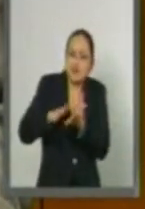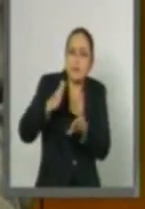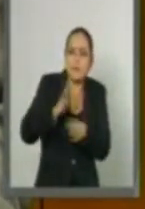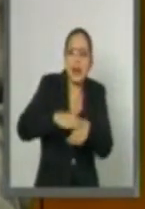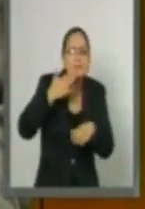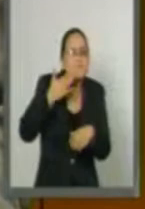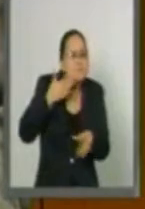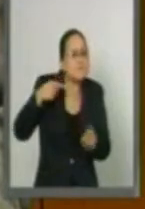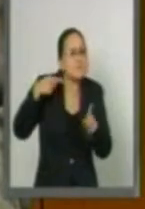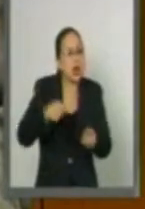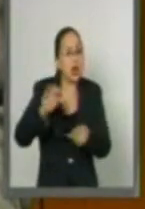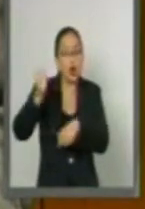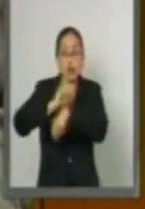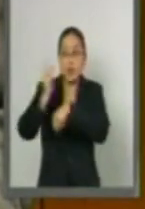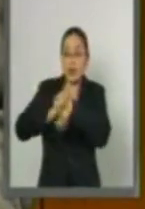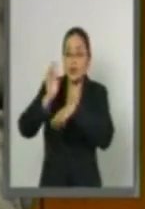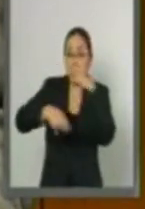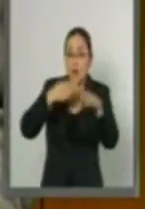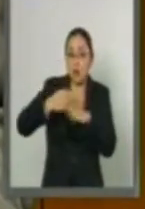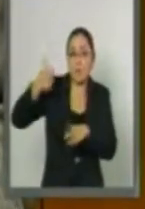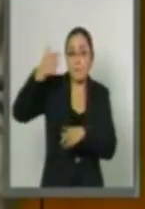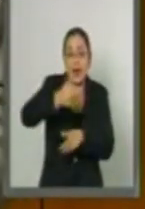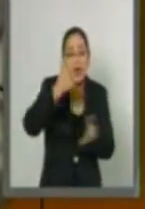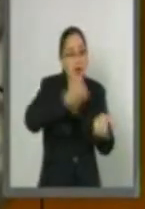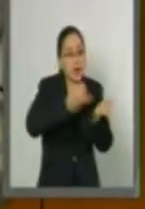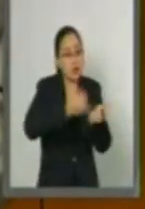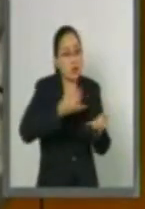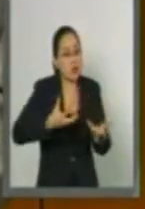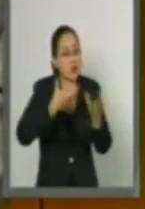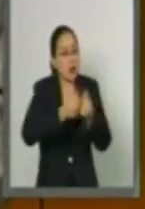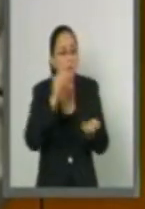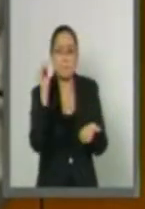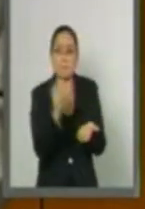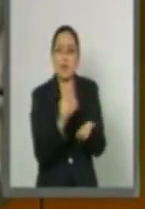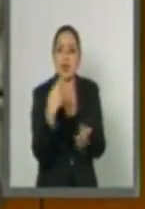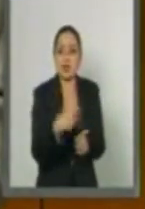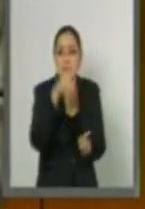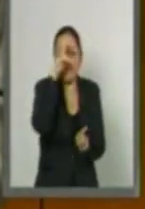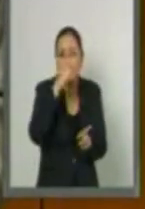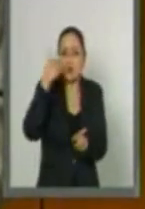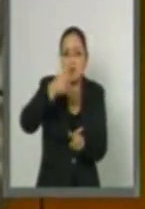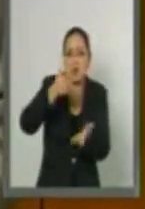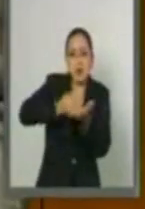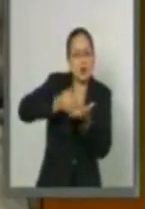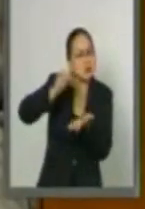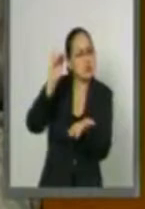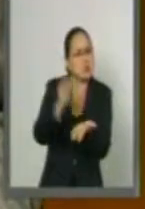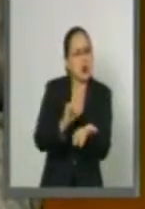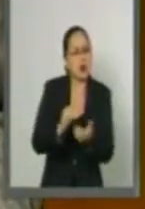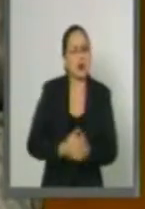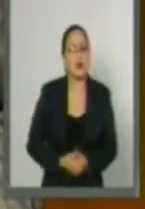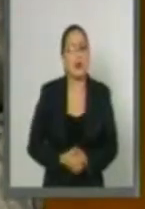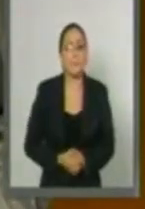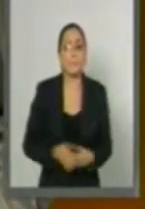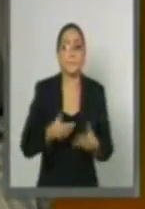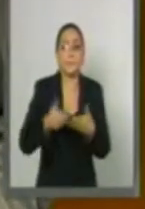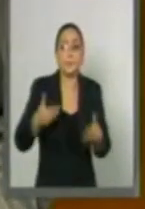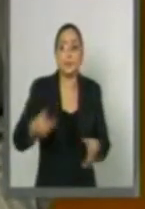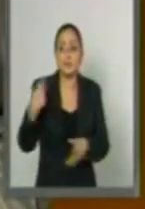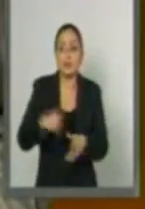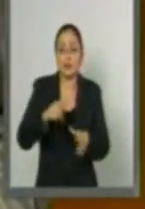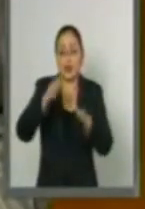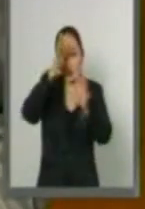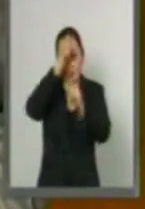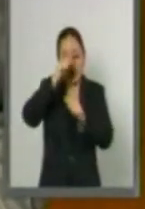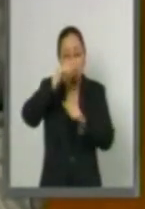que ningún otro país en el mundo paga un arancel tan bajo como el que paga México. Ahora bien, en el Tratado de Libre